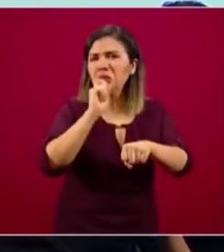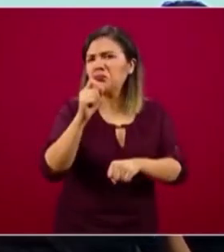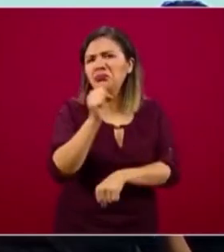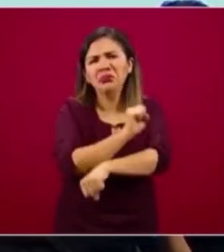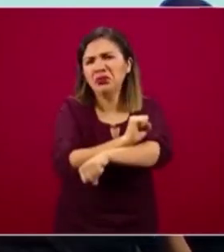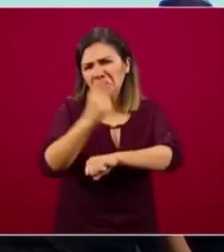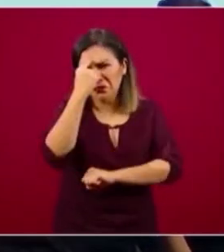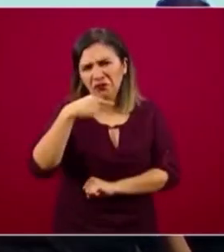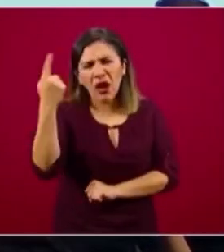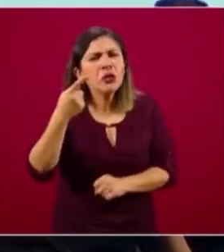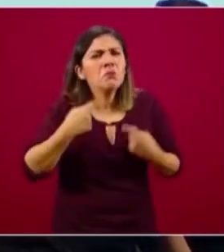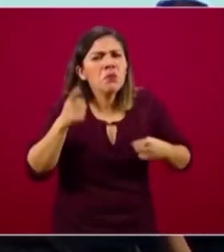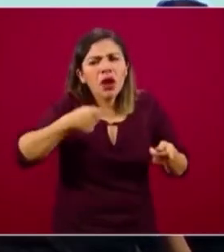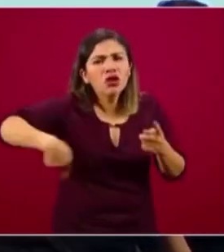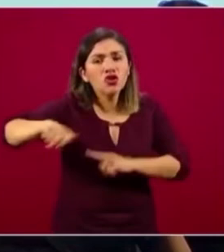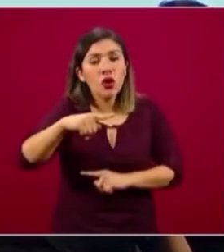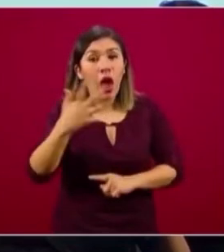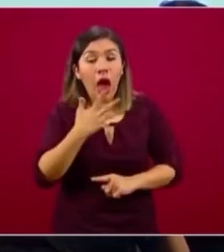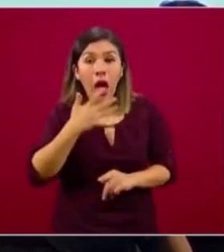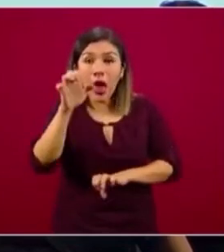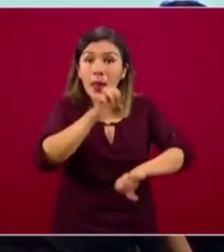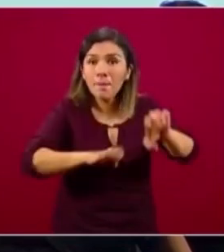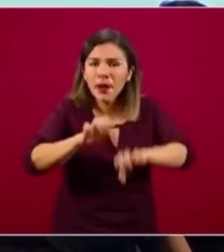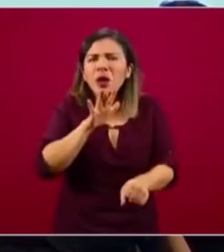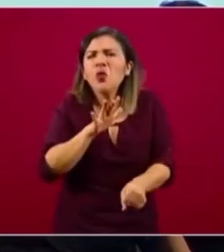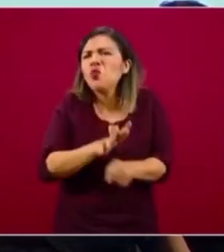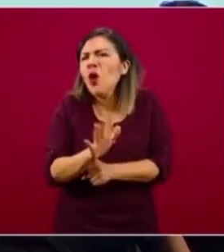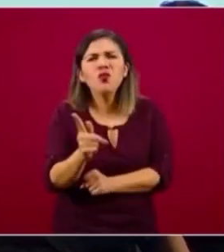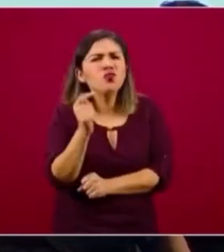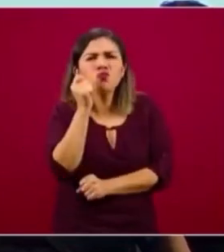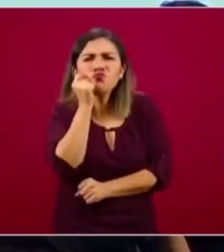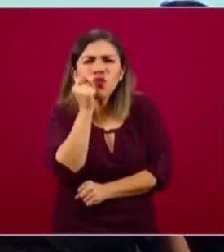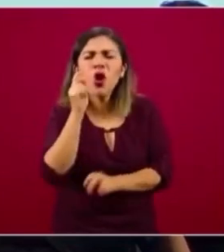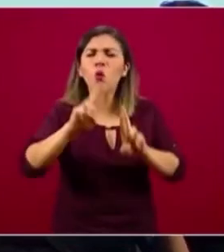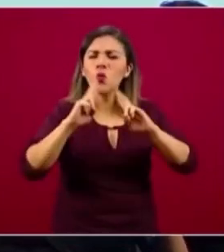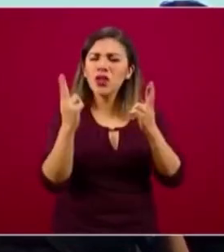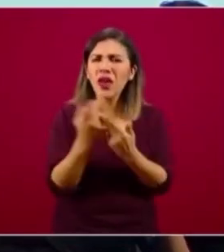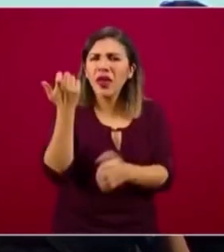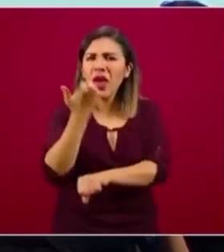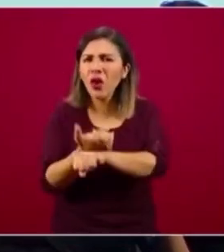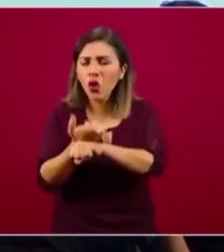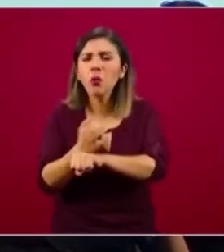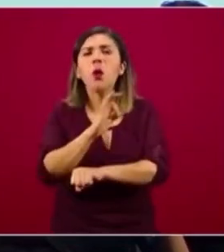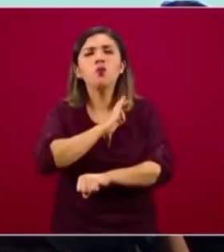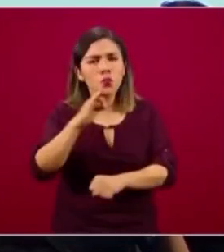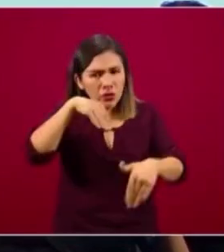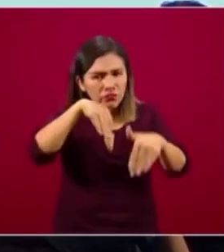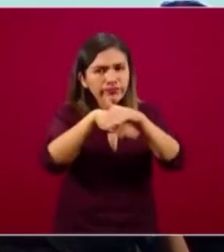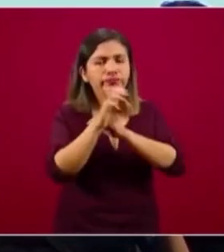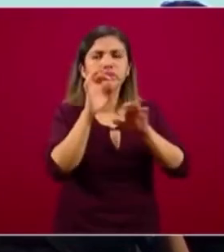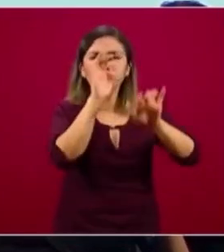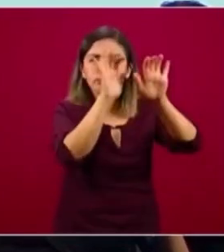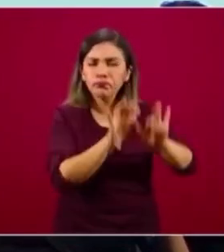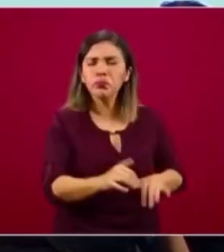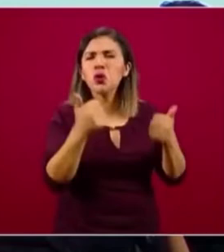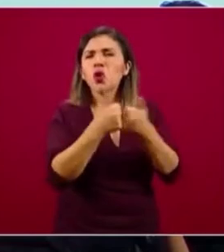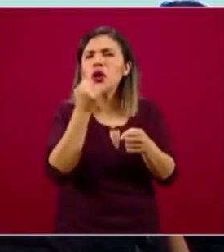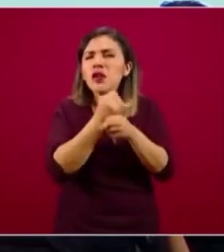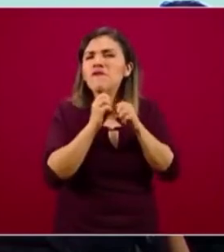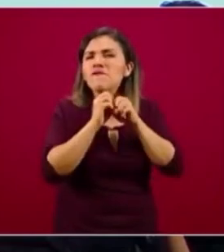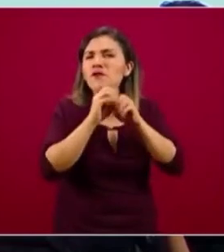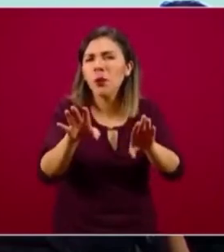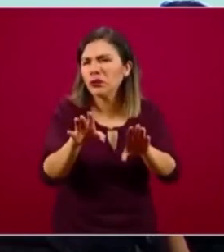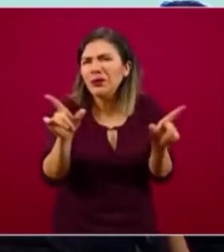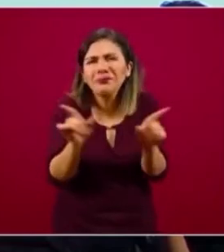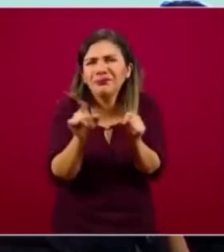cualquier tipo de unidad económica puede ingresar y con ciertos datos que solicitamos mínimos, inclusive la firma que se solicita